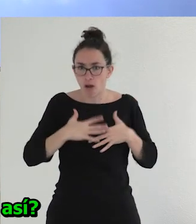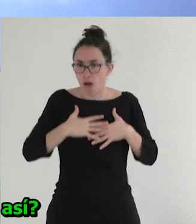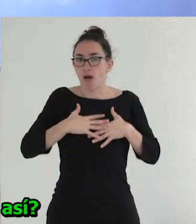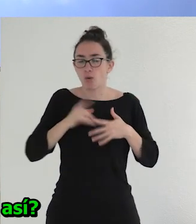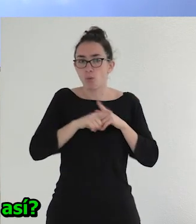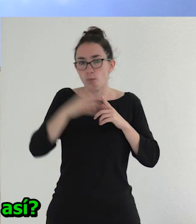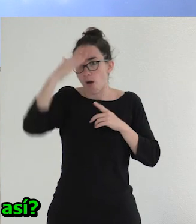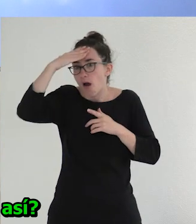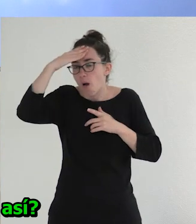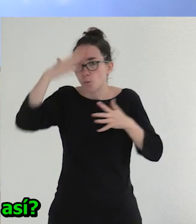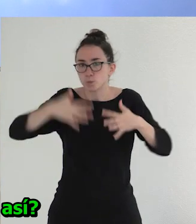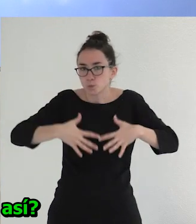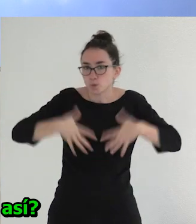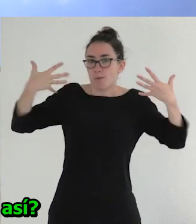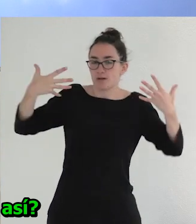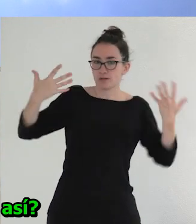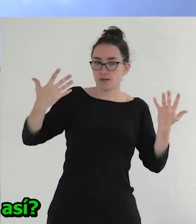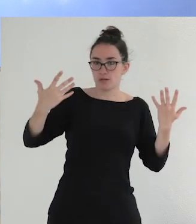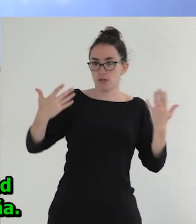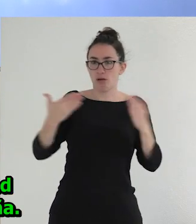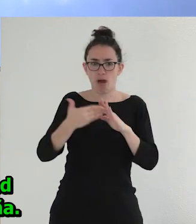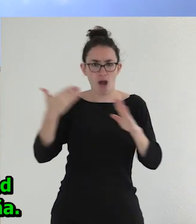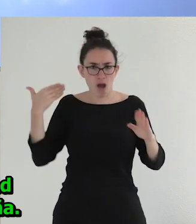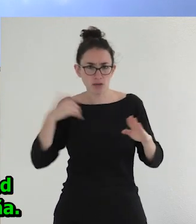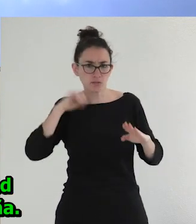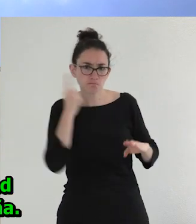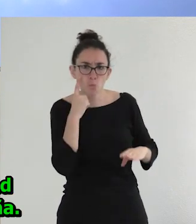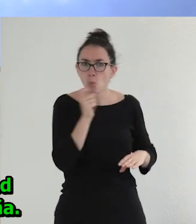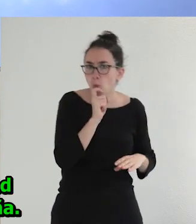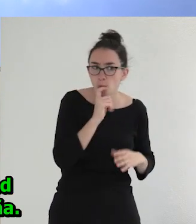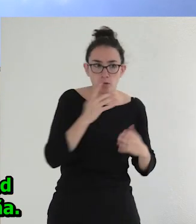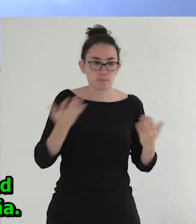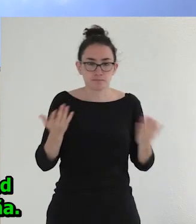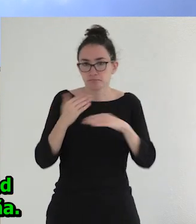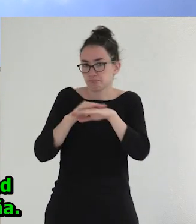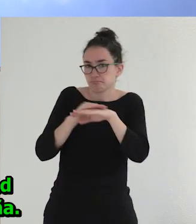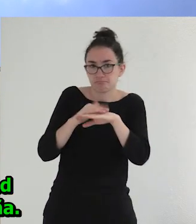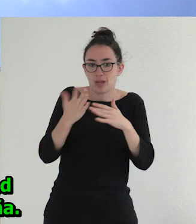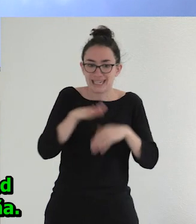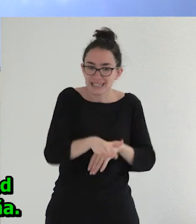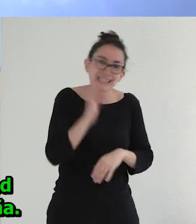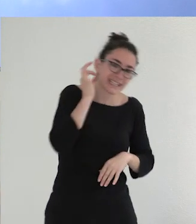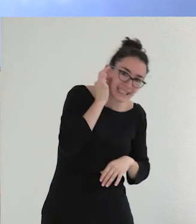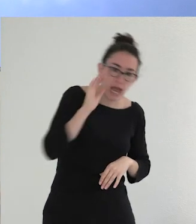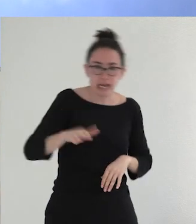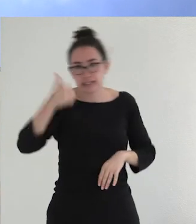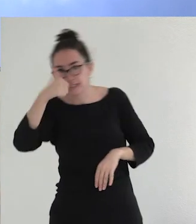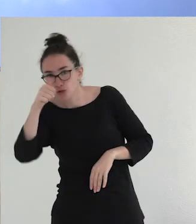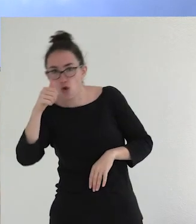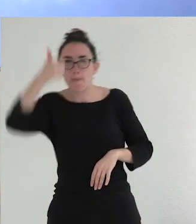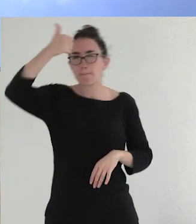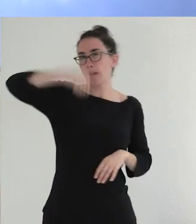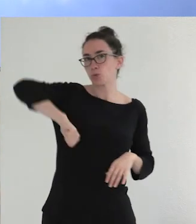¿Pero cómo puede ser? Bueno, es que, ¿cómo puede ser que no fuera así? Bueno, es que no tiene nada de natural la masculinidad de un niño o la feminidad de una niña, pero a pesar de eso,